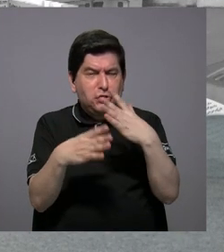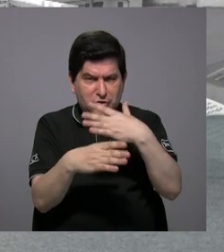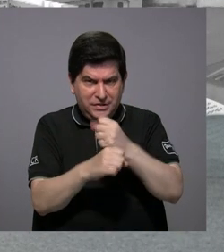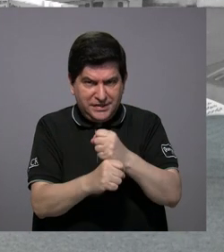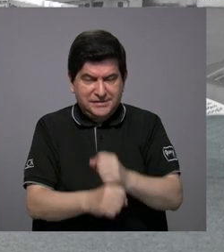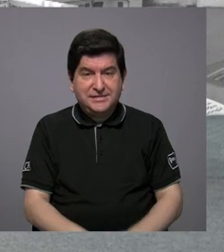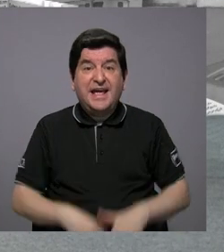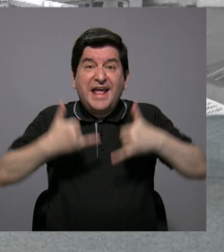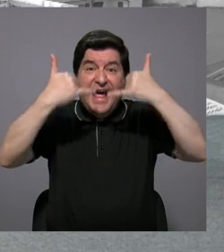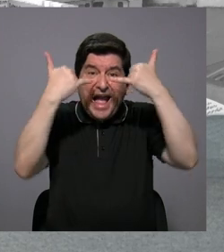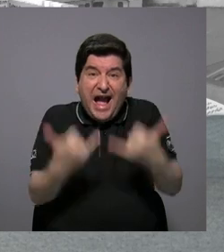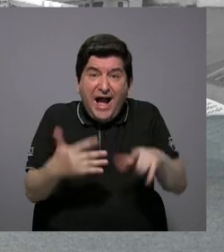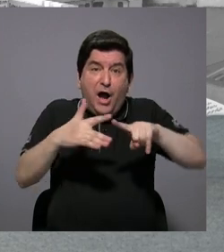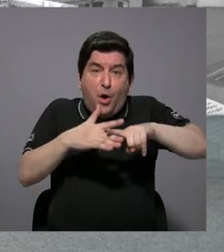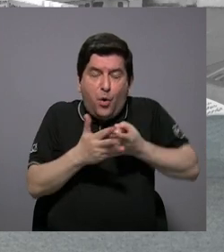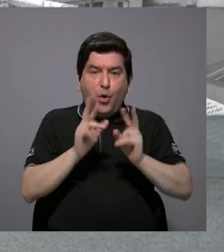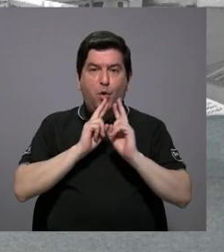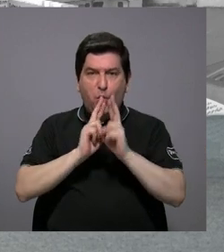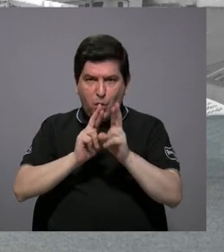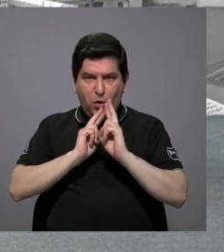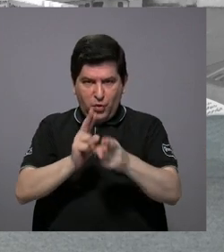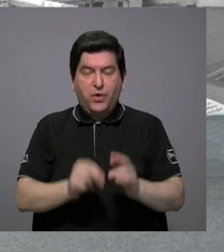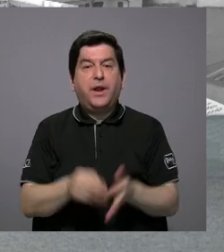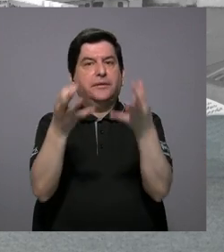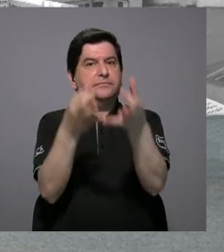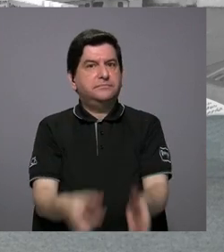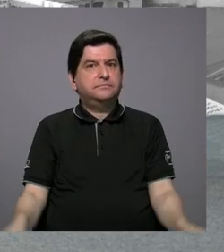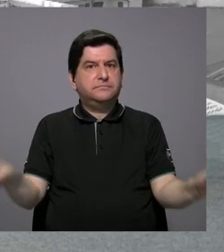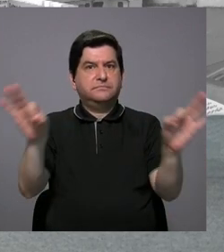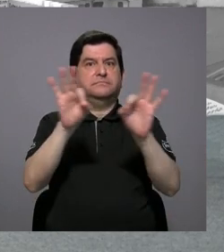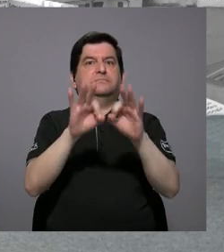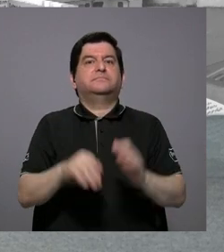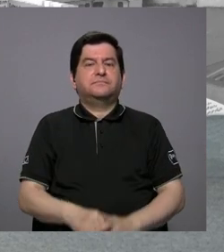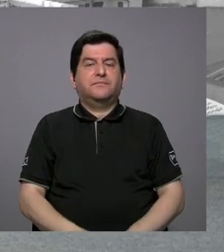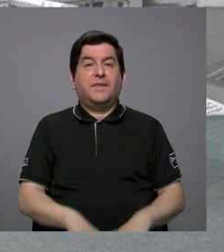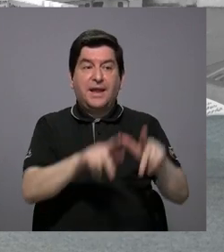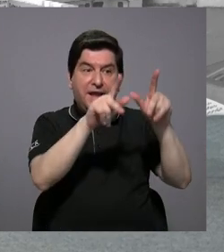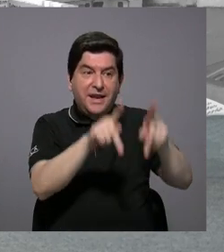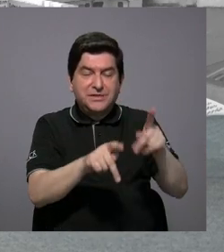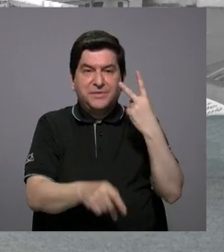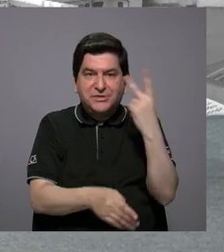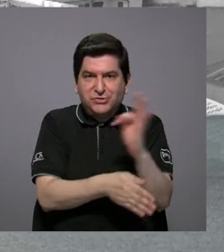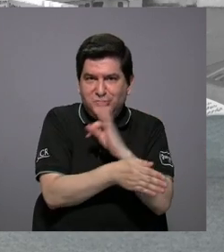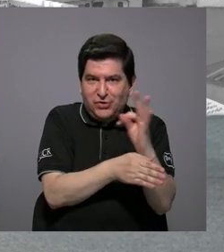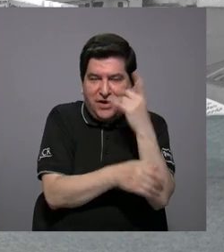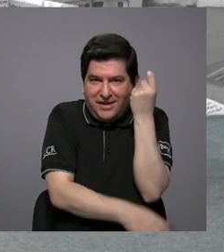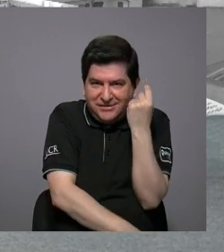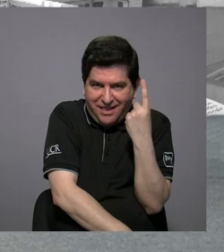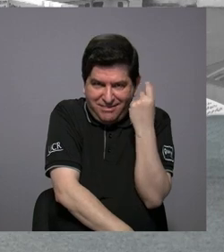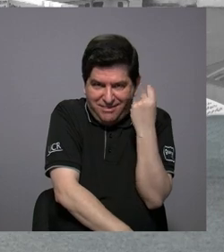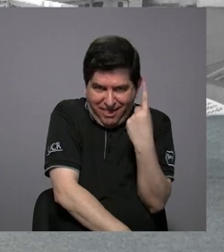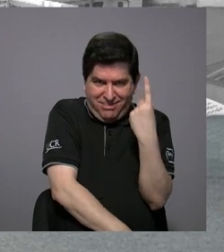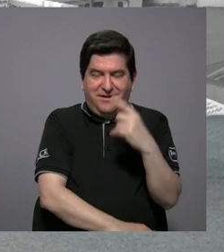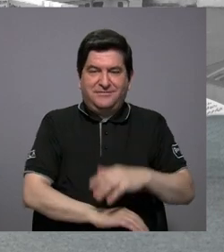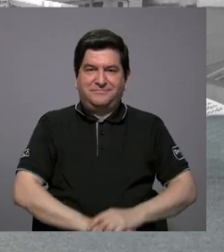ahora empieza a dar resultados, y esto es muy importante que los televidentes entiendan,